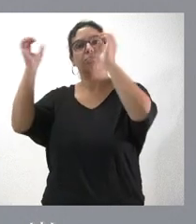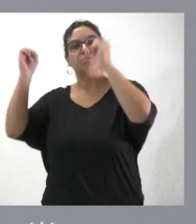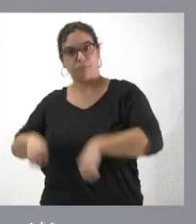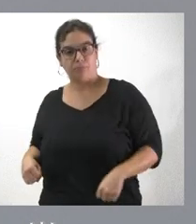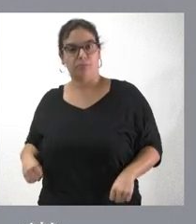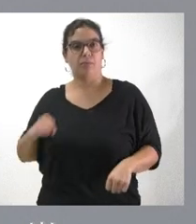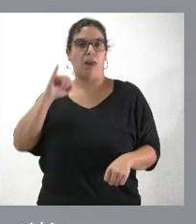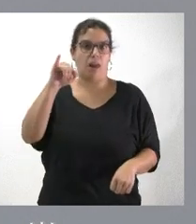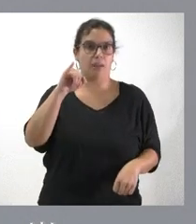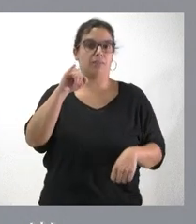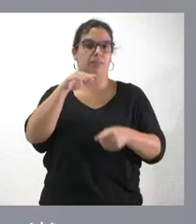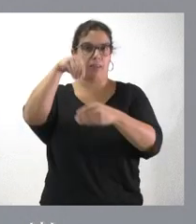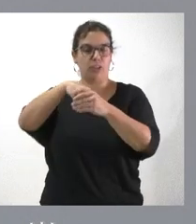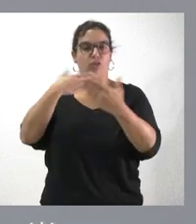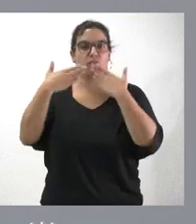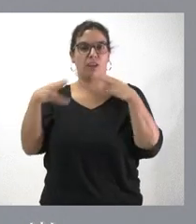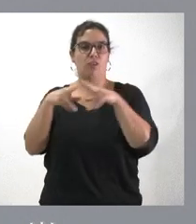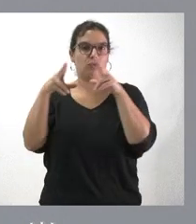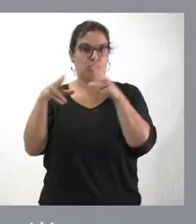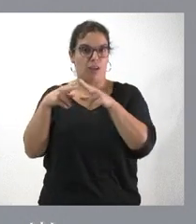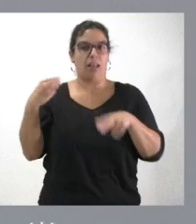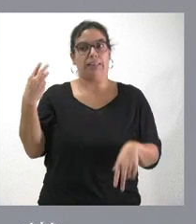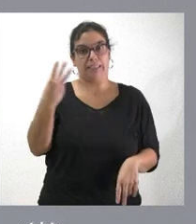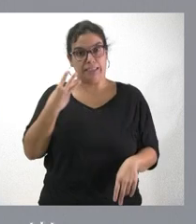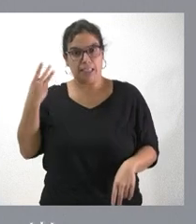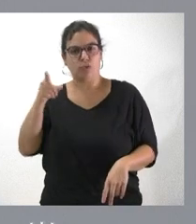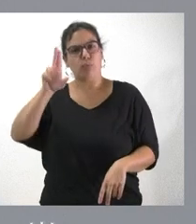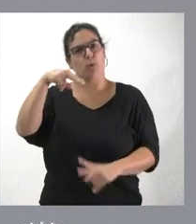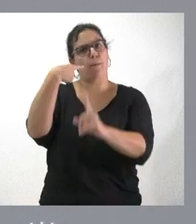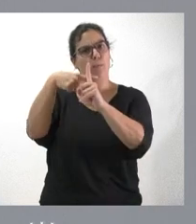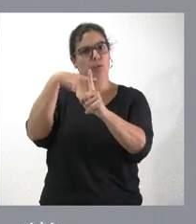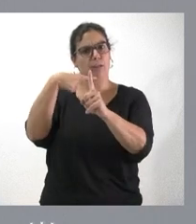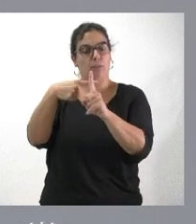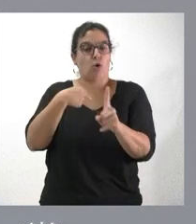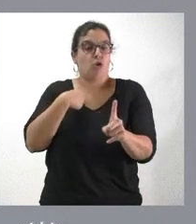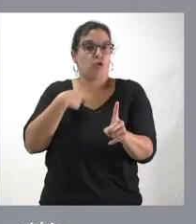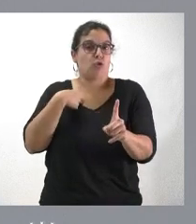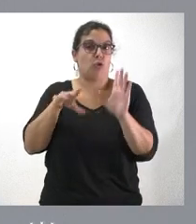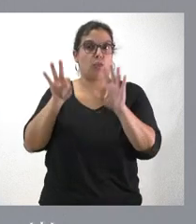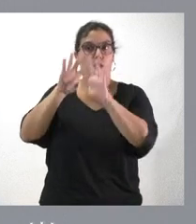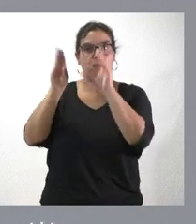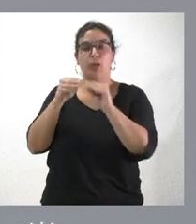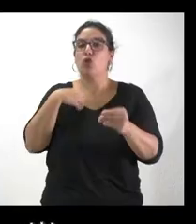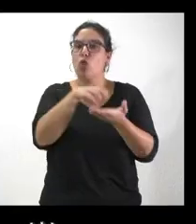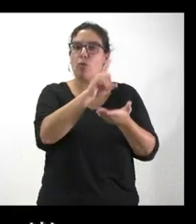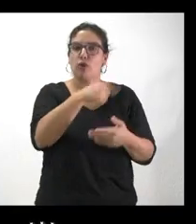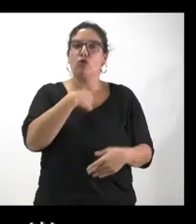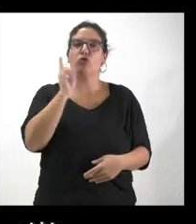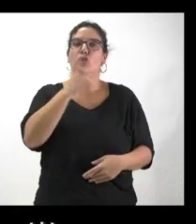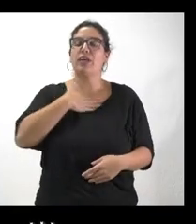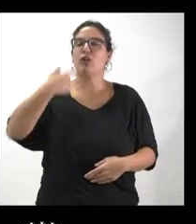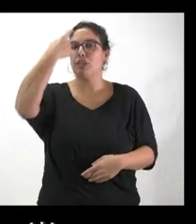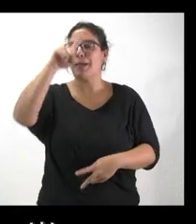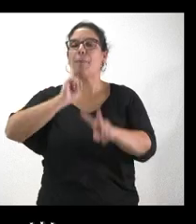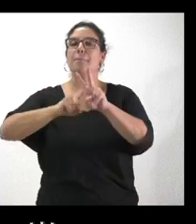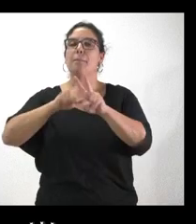del diálogo social entre las tres partes, y esto es positivo, y yo me quedo con eso. Ya, pero yo no lo pongo en duda. Yo solo quiero saber si Vox ha pedido